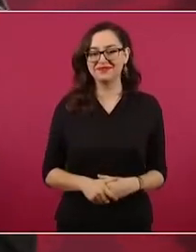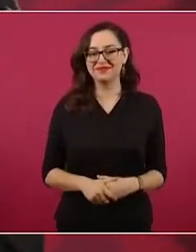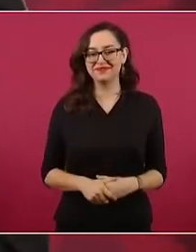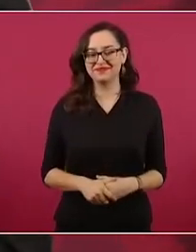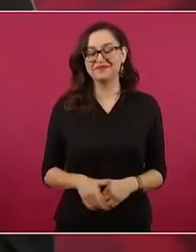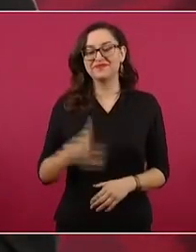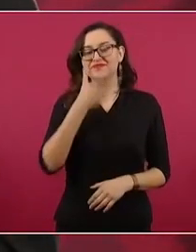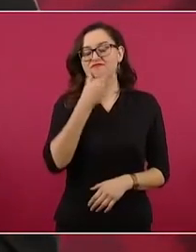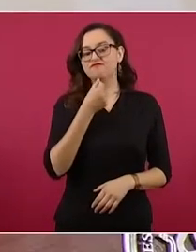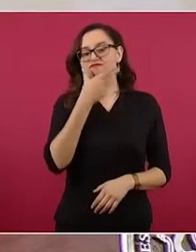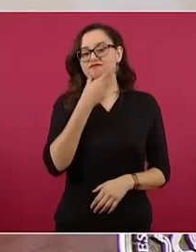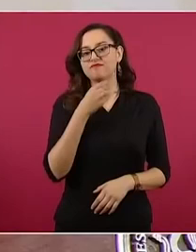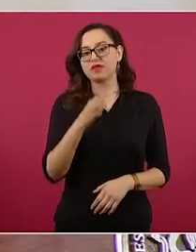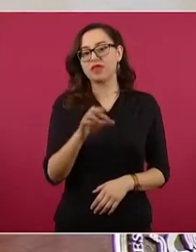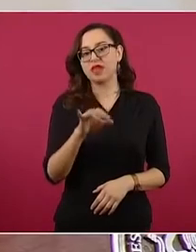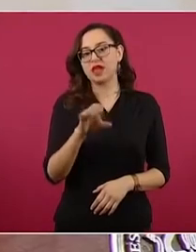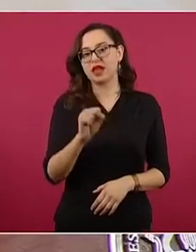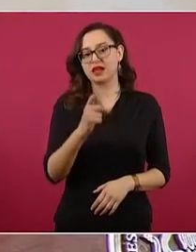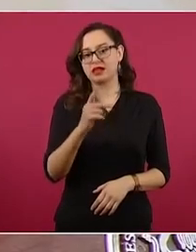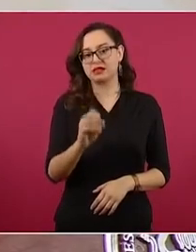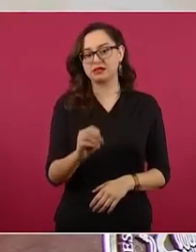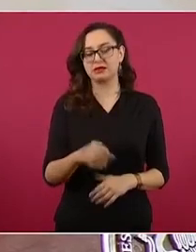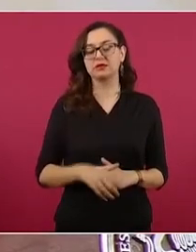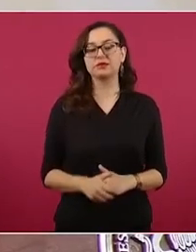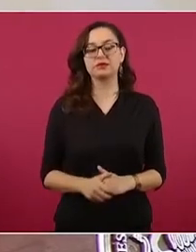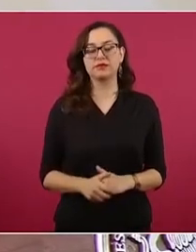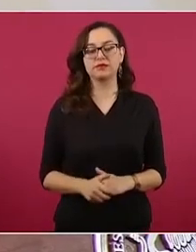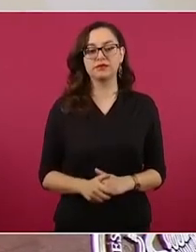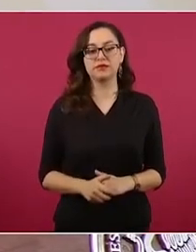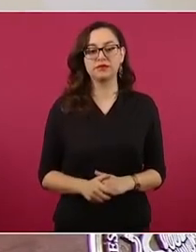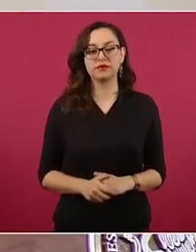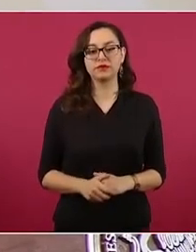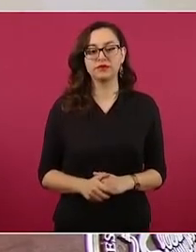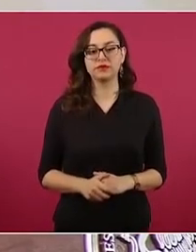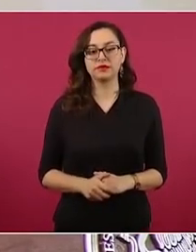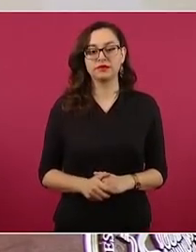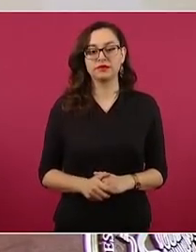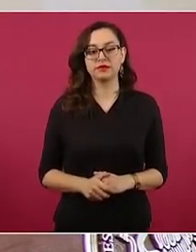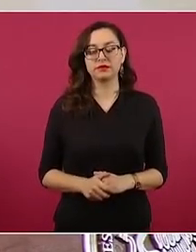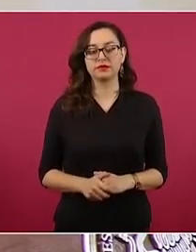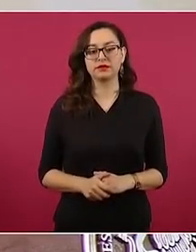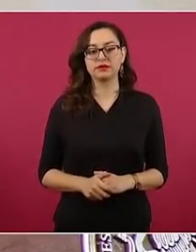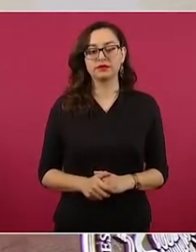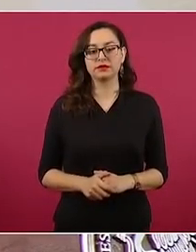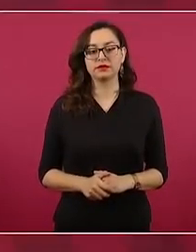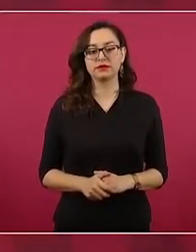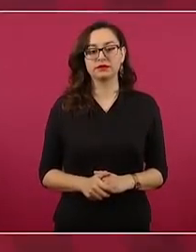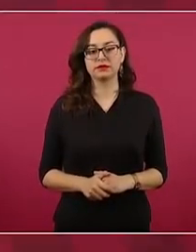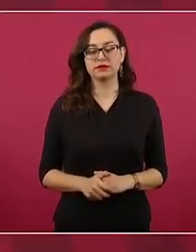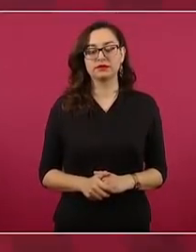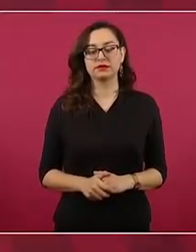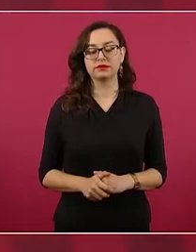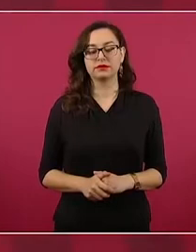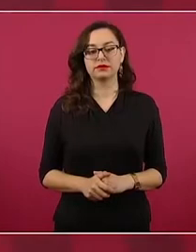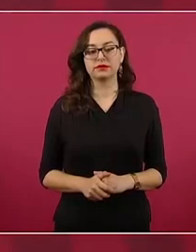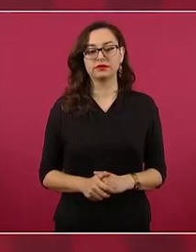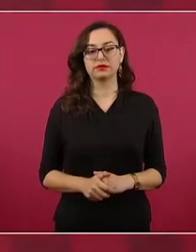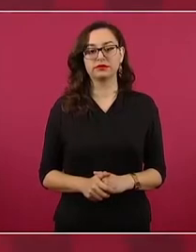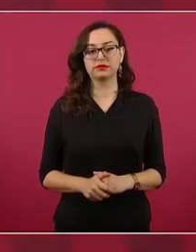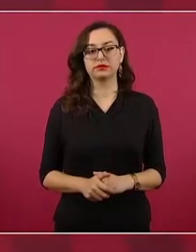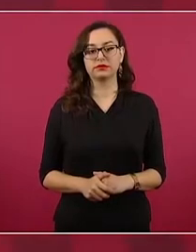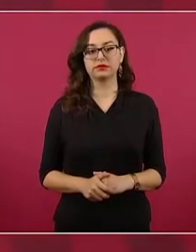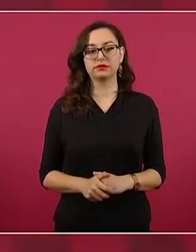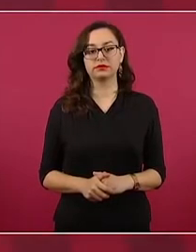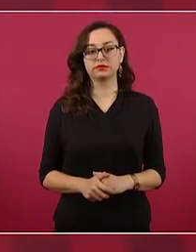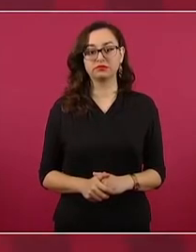de esos